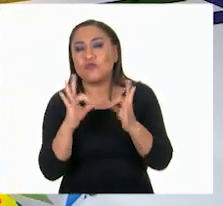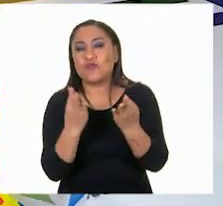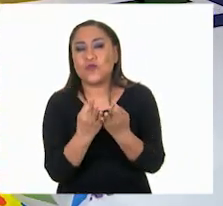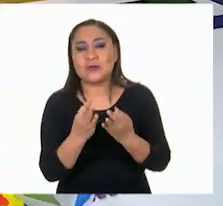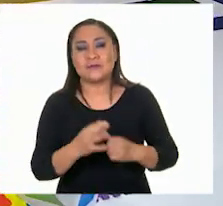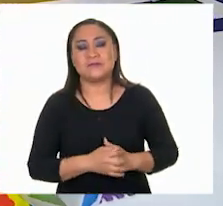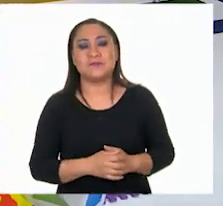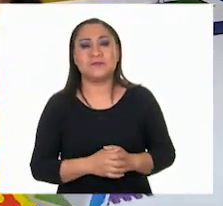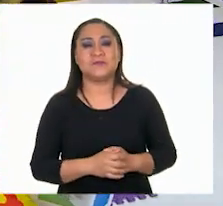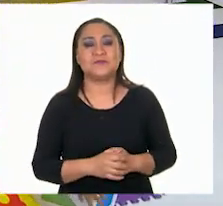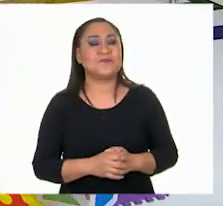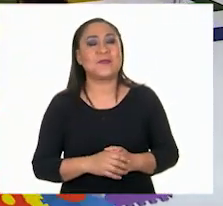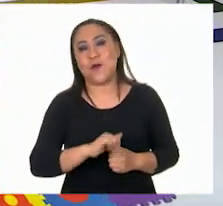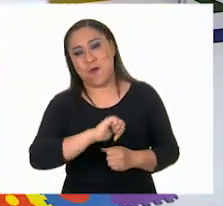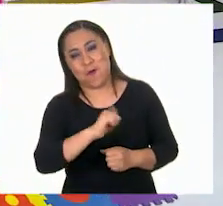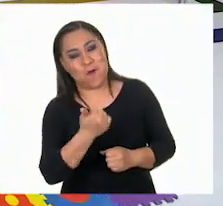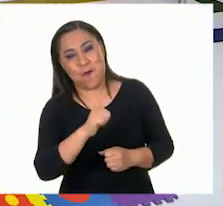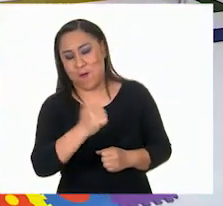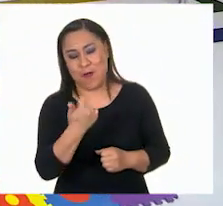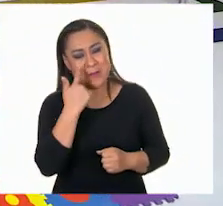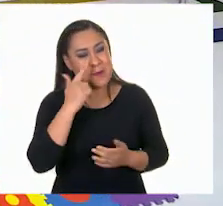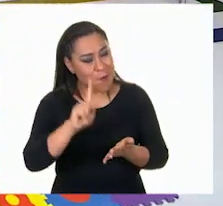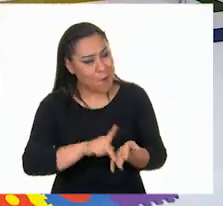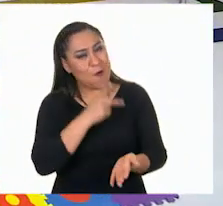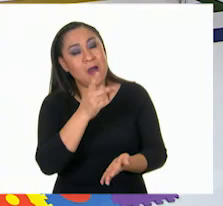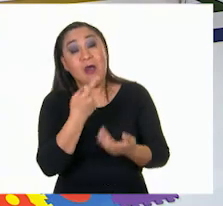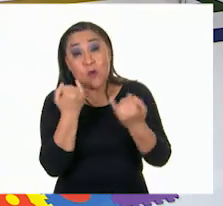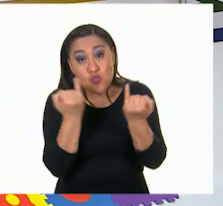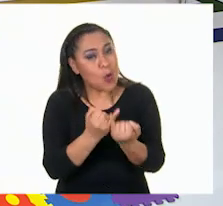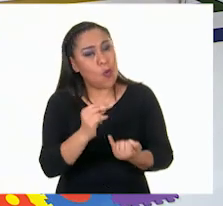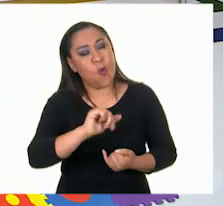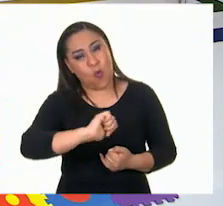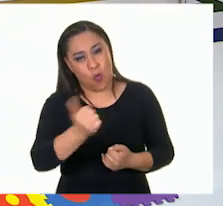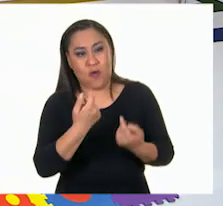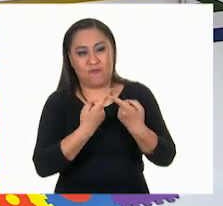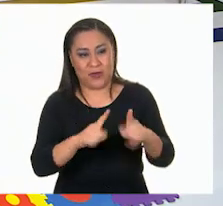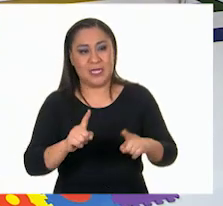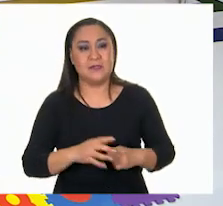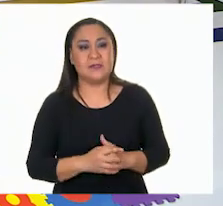Ese ya salió. Otro diferente. Otro tiro. Otra figura geométrica. Otro tiro, otro tiro.